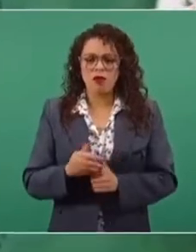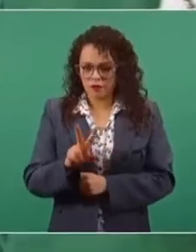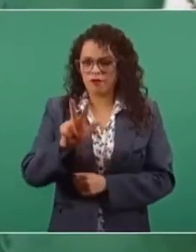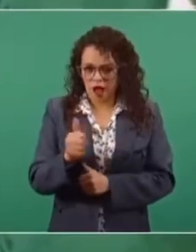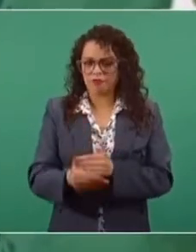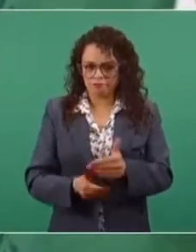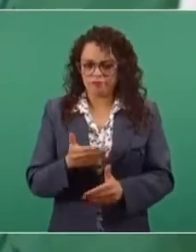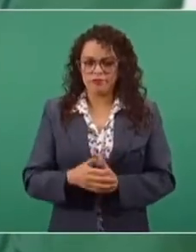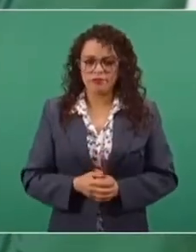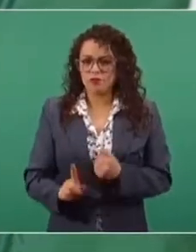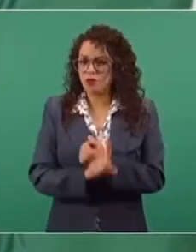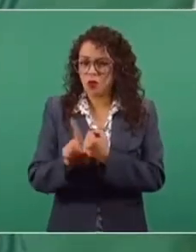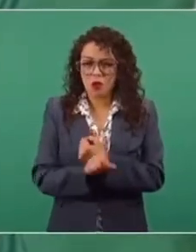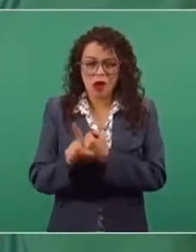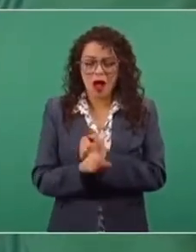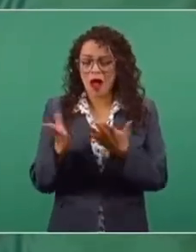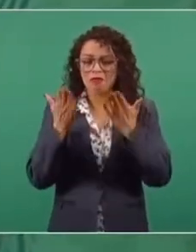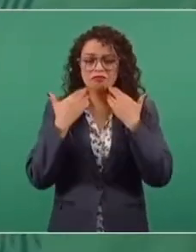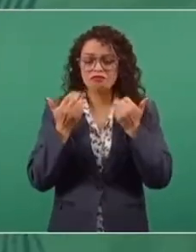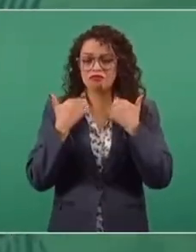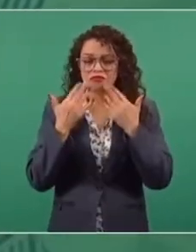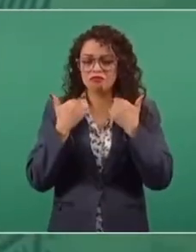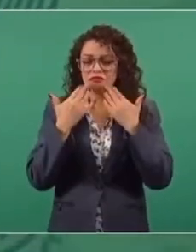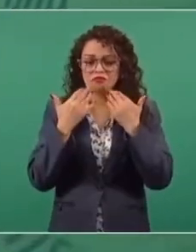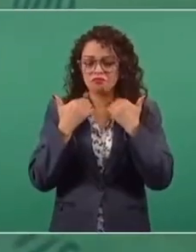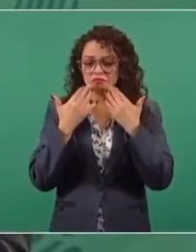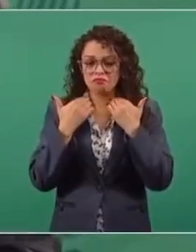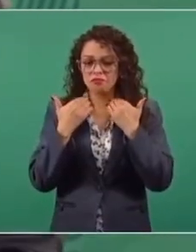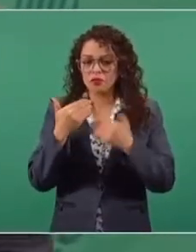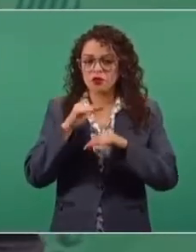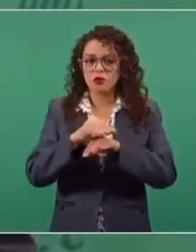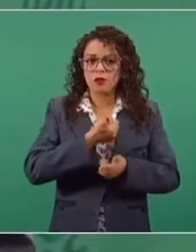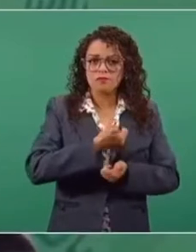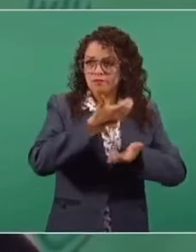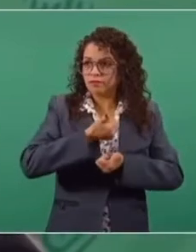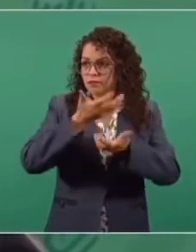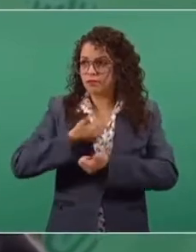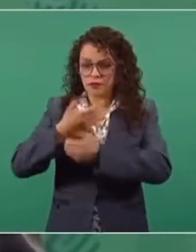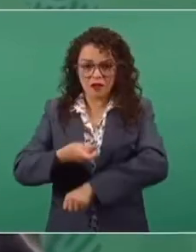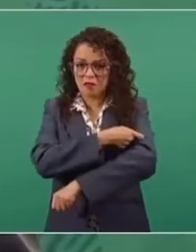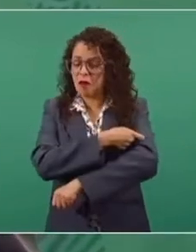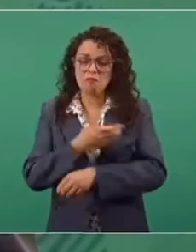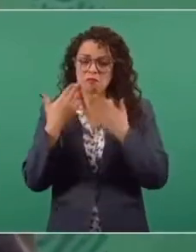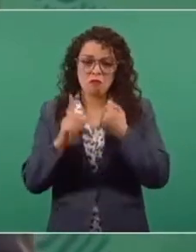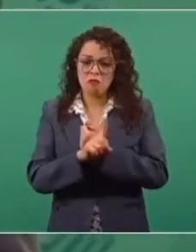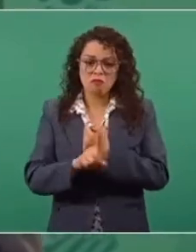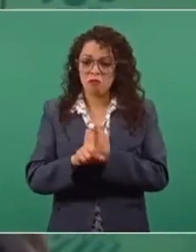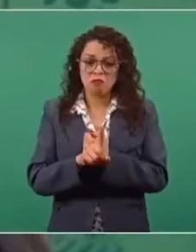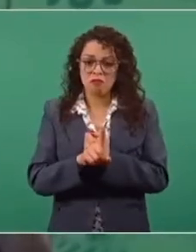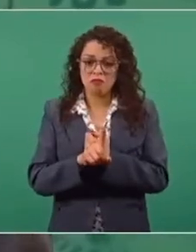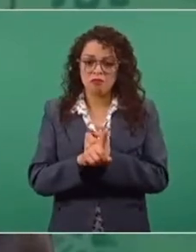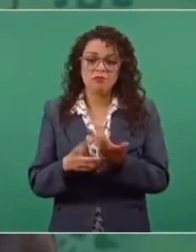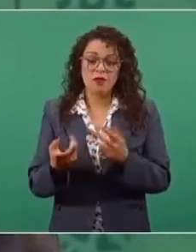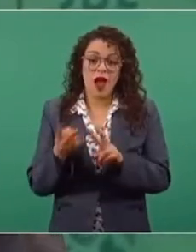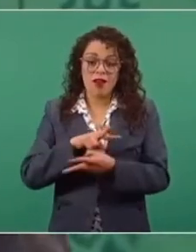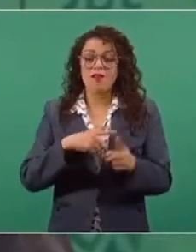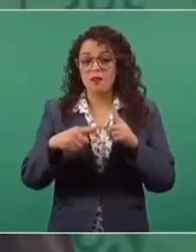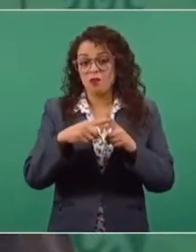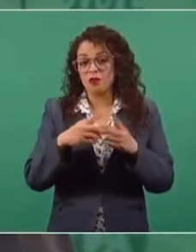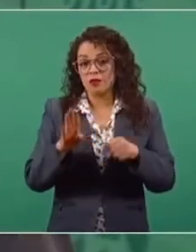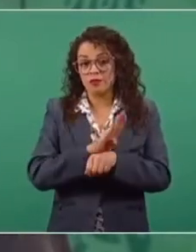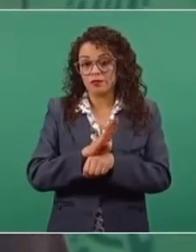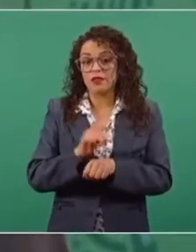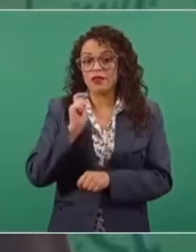No tenemos ningún problema acerca de envíos de vacunas, al contrario, se logró que se establecieran dos